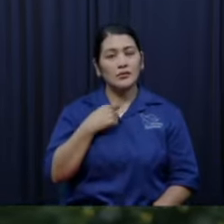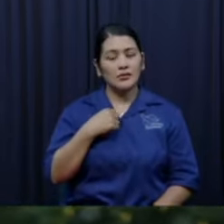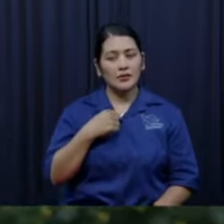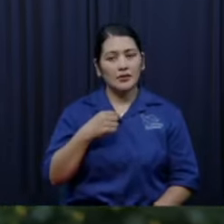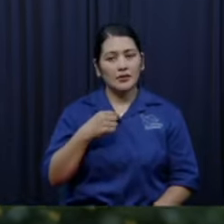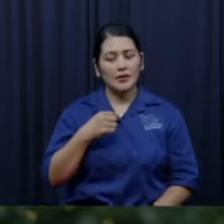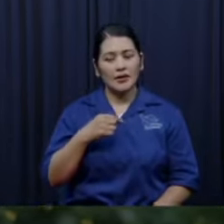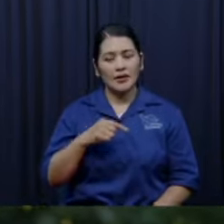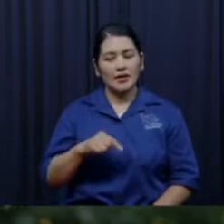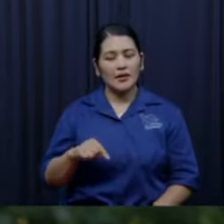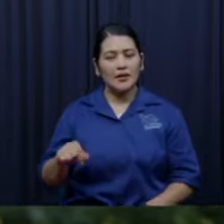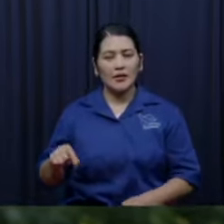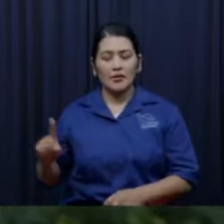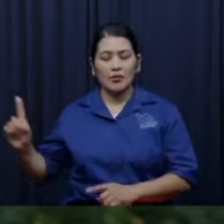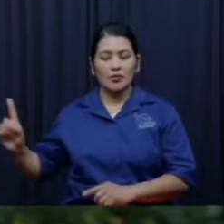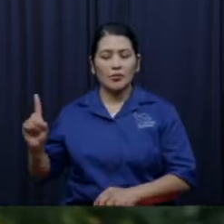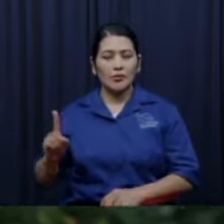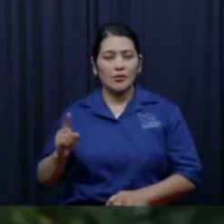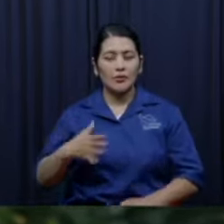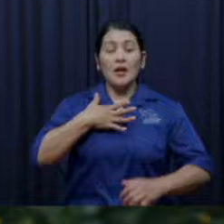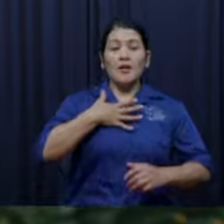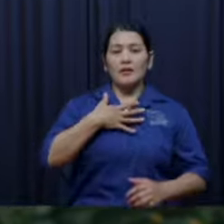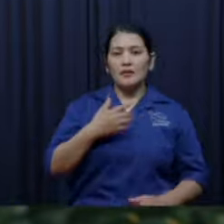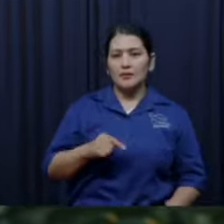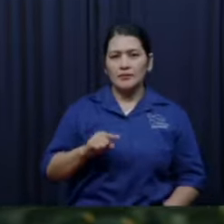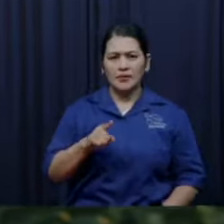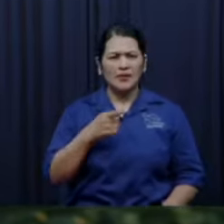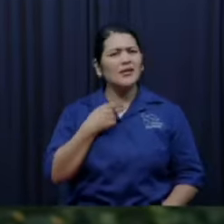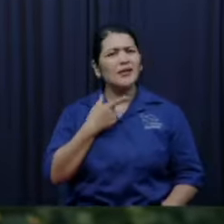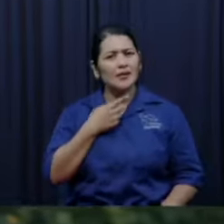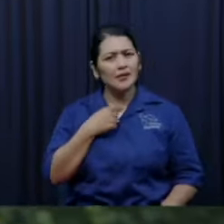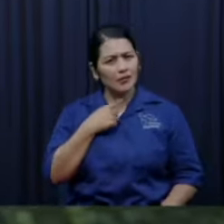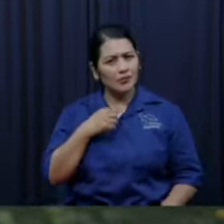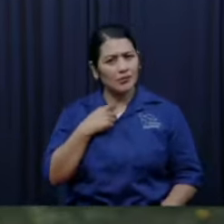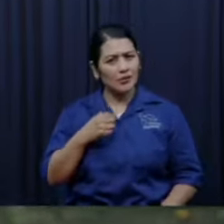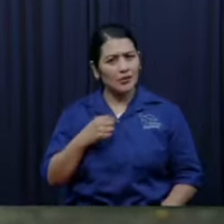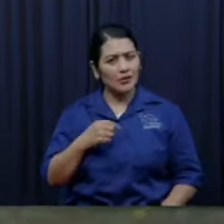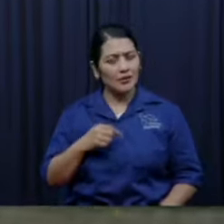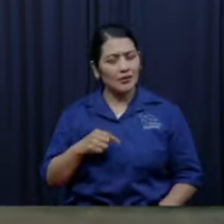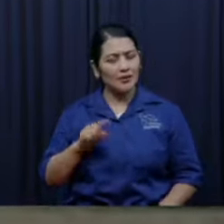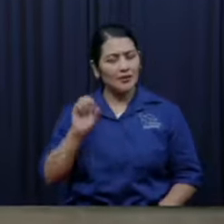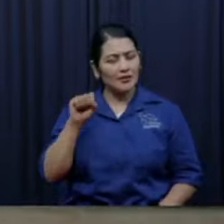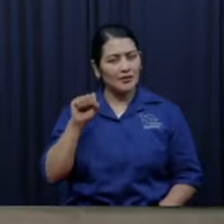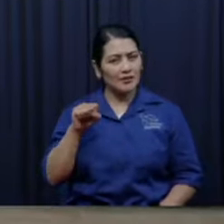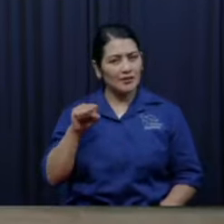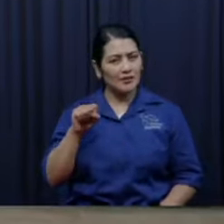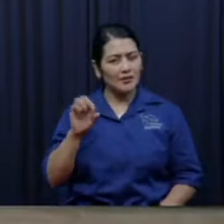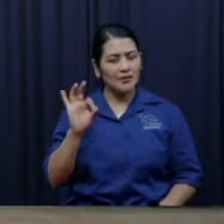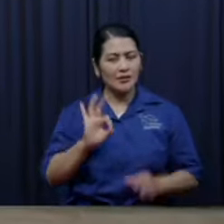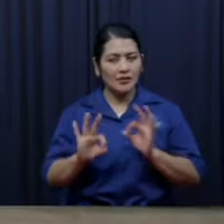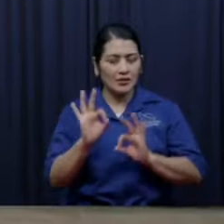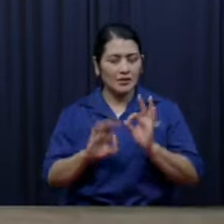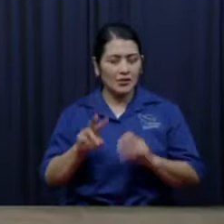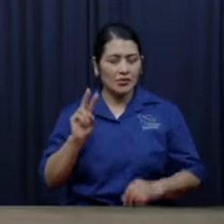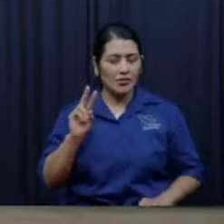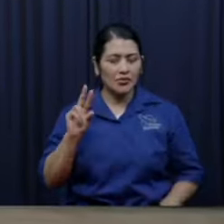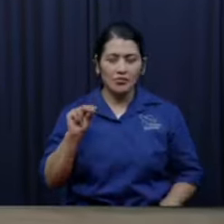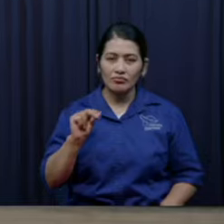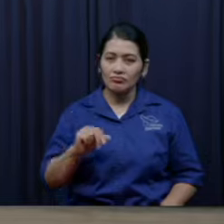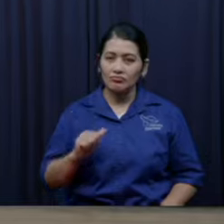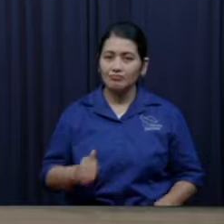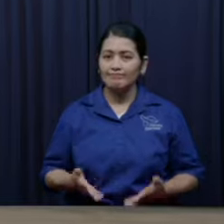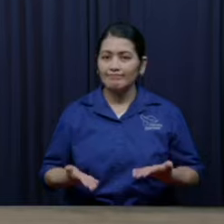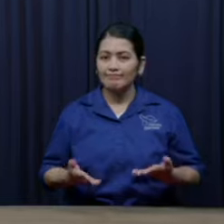no le gusta y por qué tienen tanto éxito películas de miedo